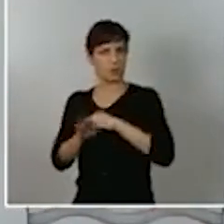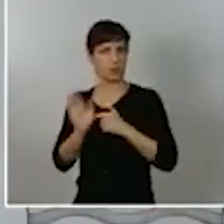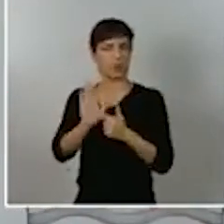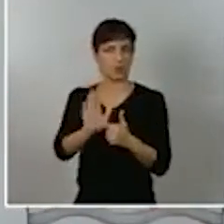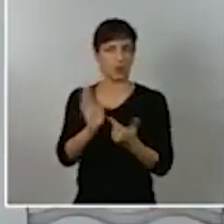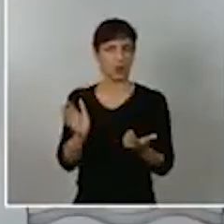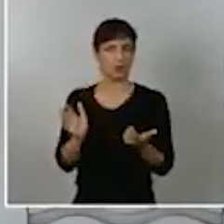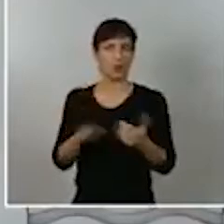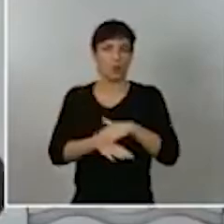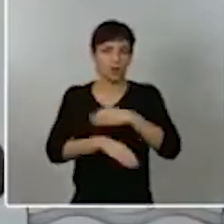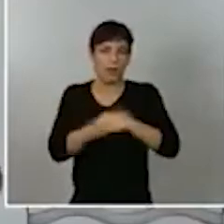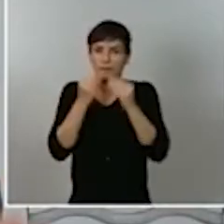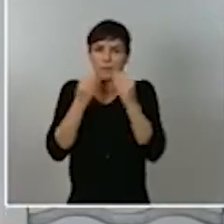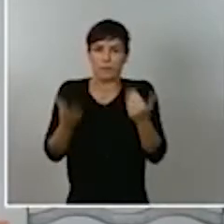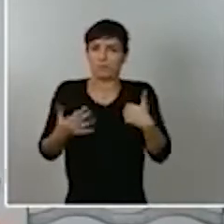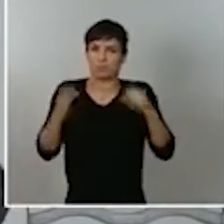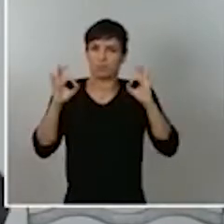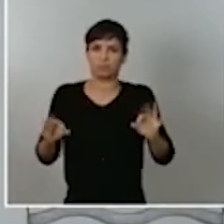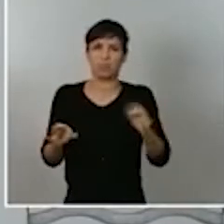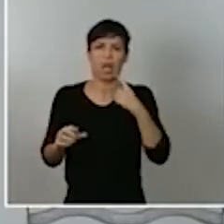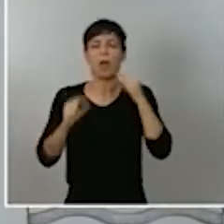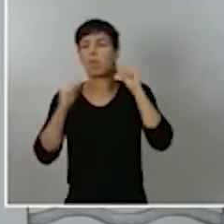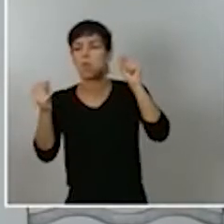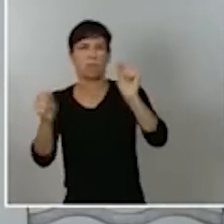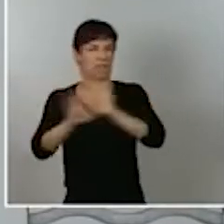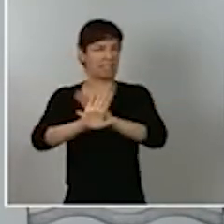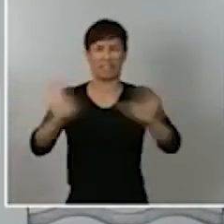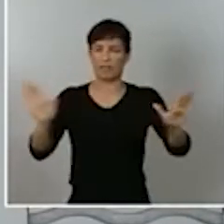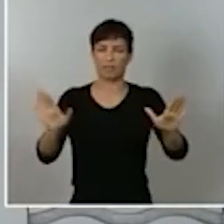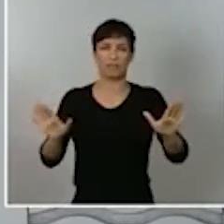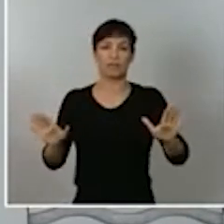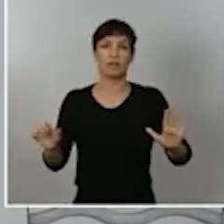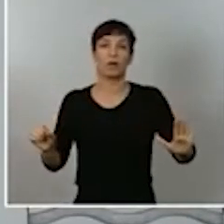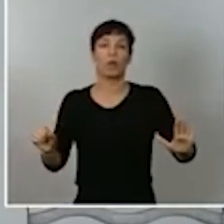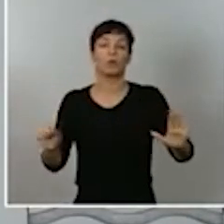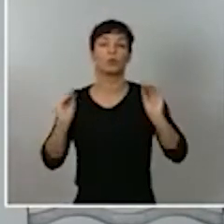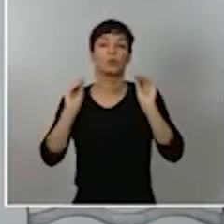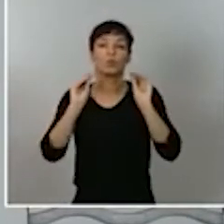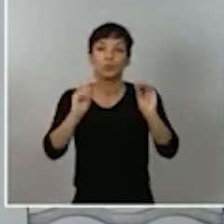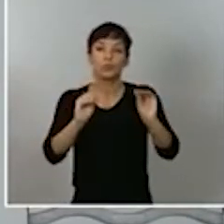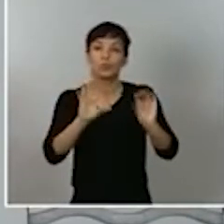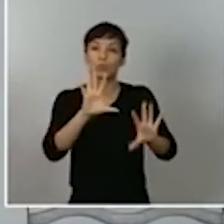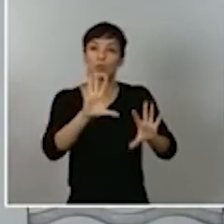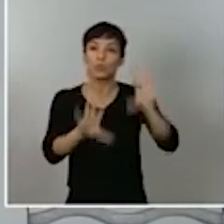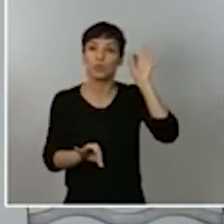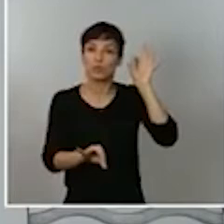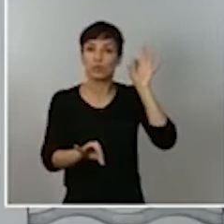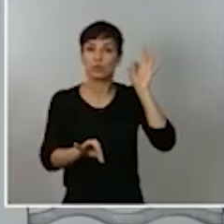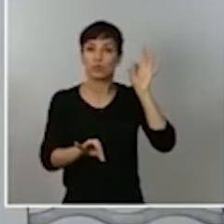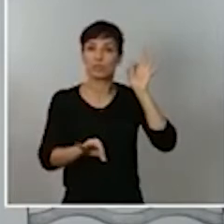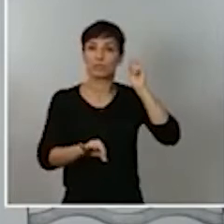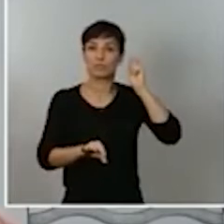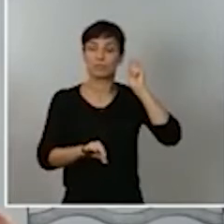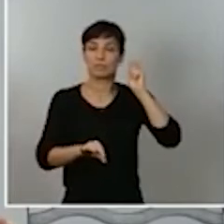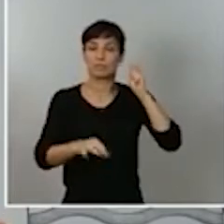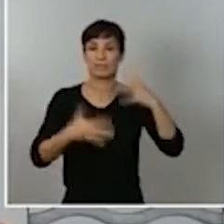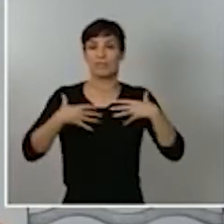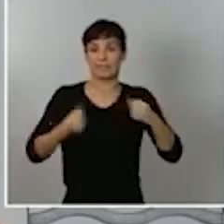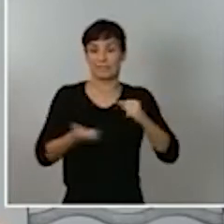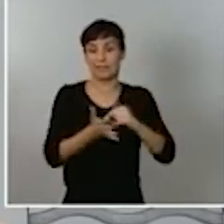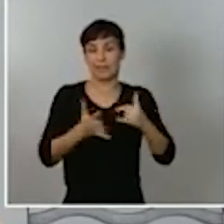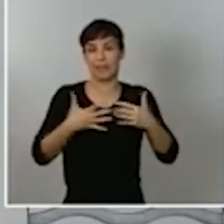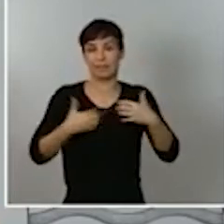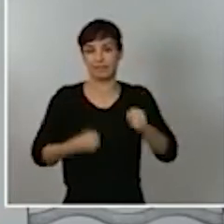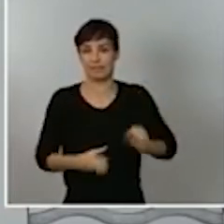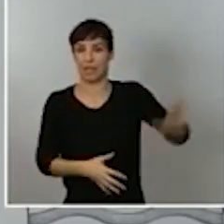de tribunales lo que vamos es a dar cobertura a la decisión que adoptó la interditorial del sistema nacional de salud y esto es lo que hemos